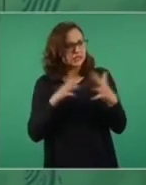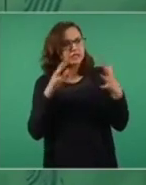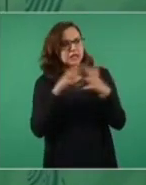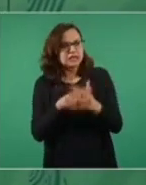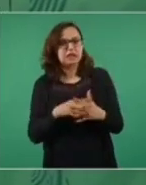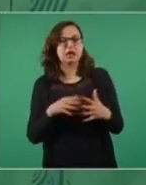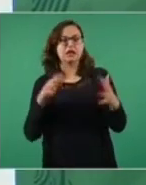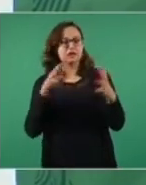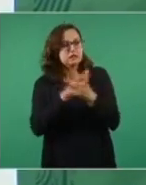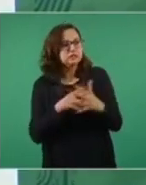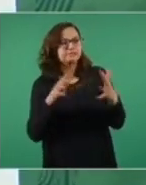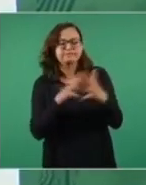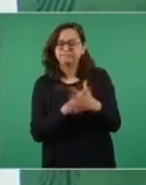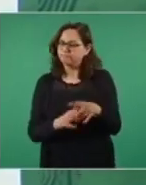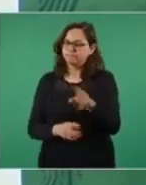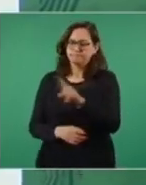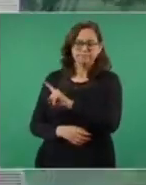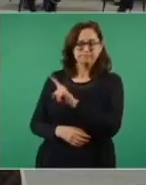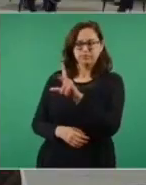se le derrocó